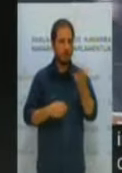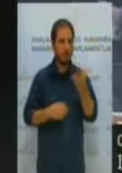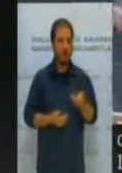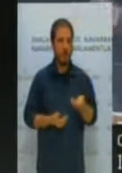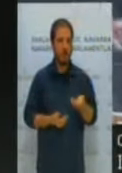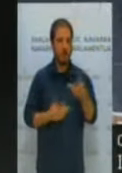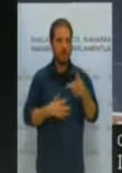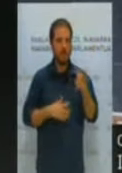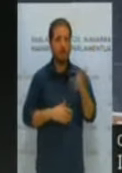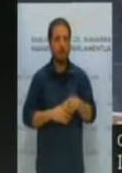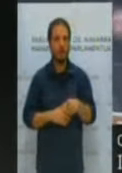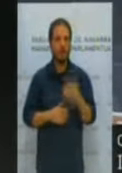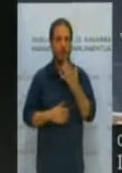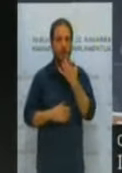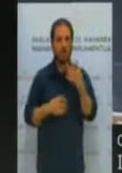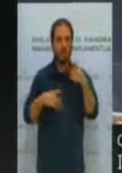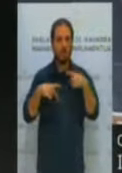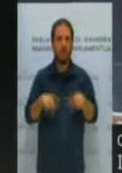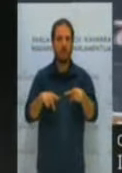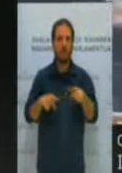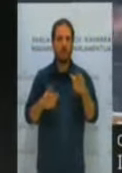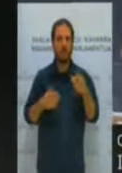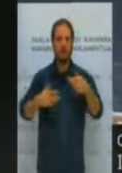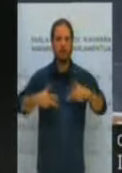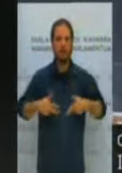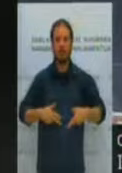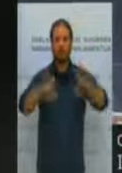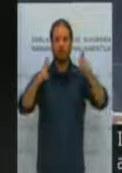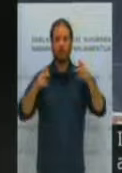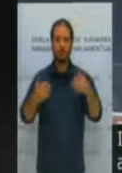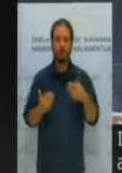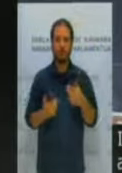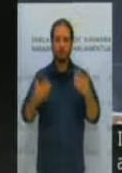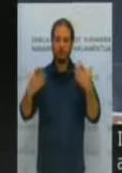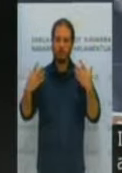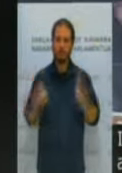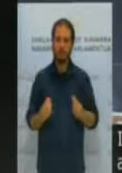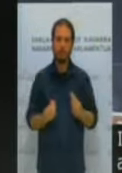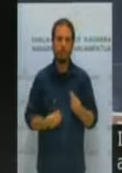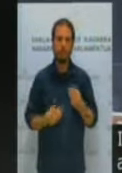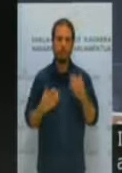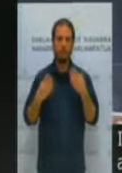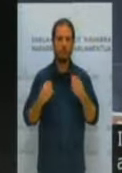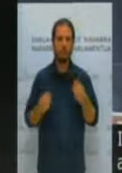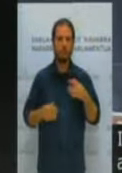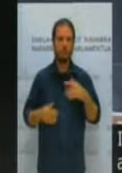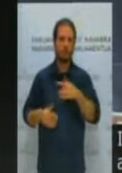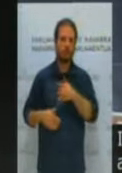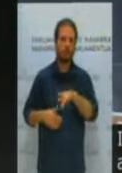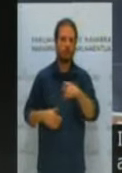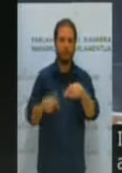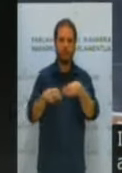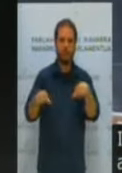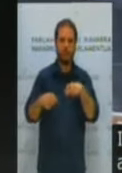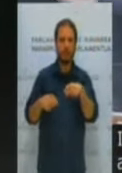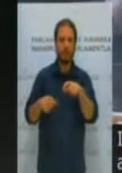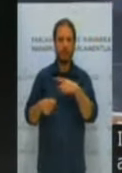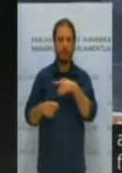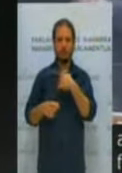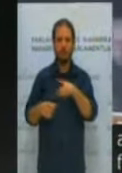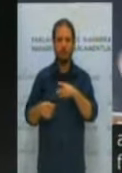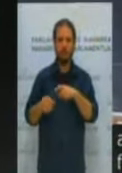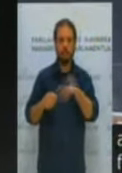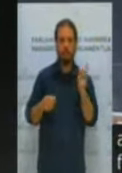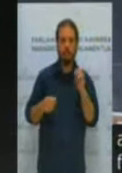cómo el Departamento ha autorizado excesivas dispensas para no formar parte de los tribunales y que han generado quejas